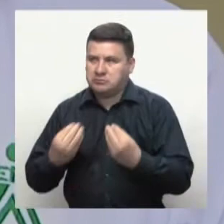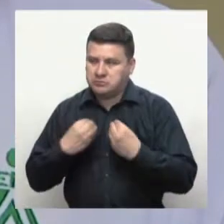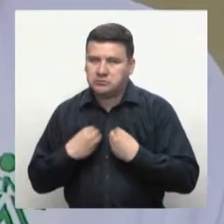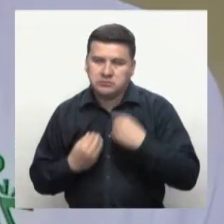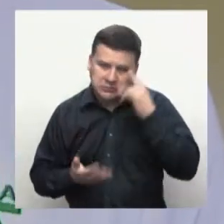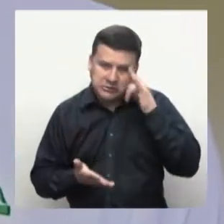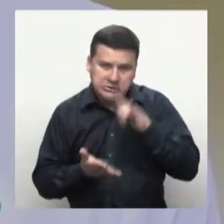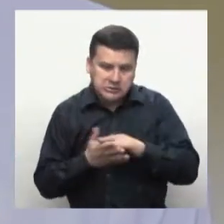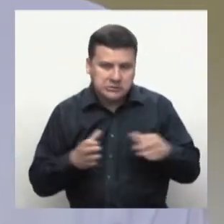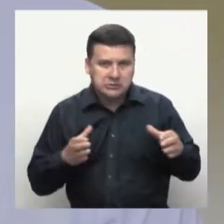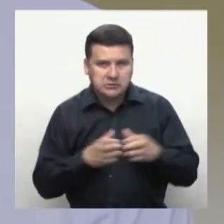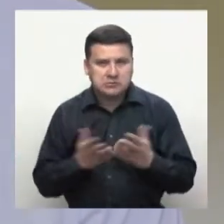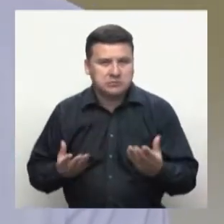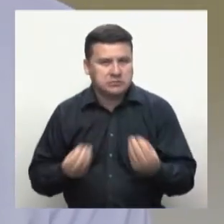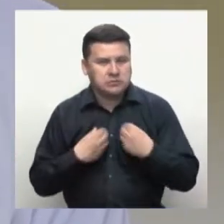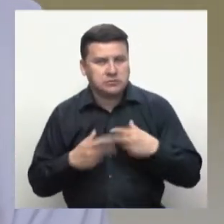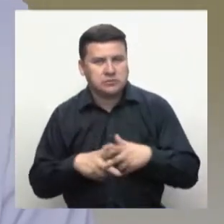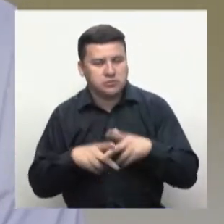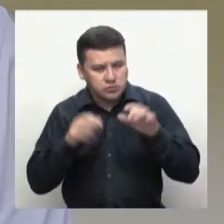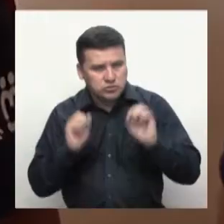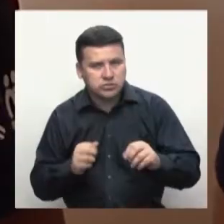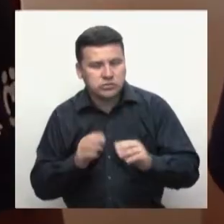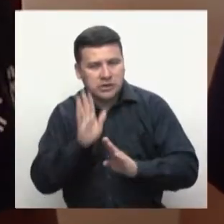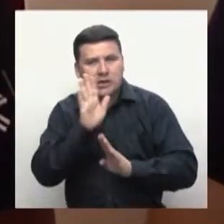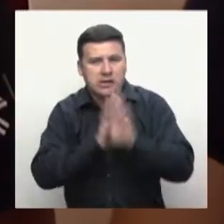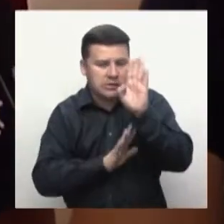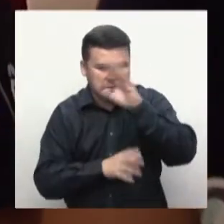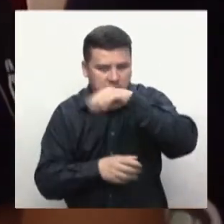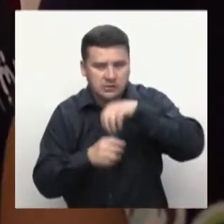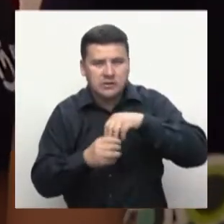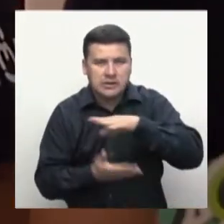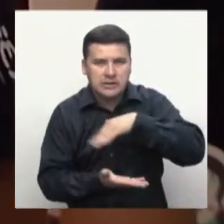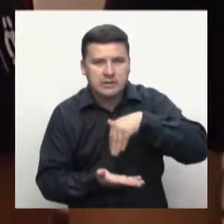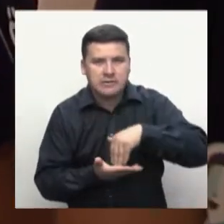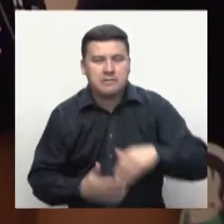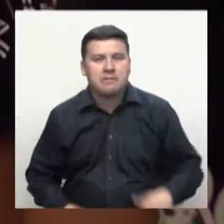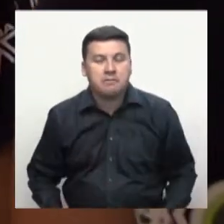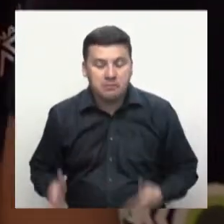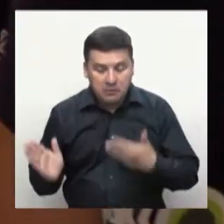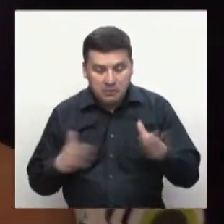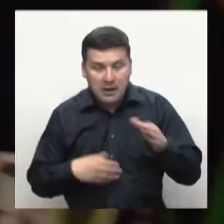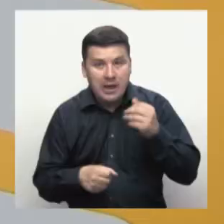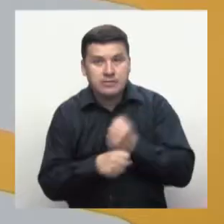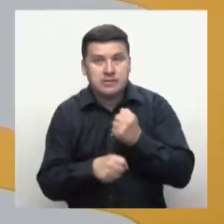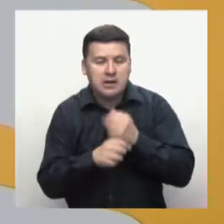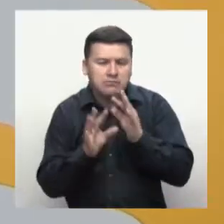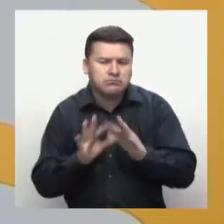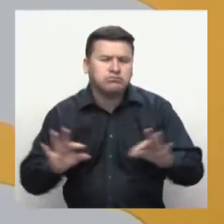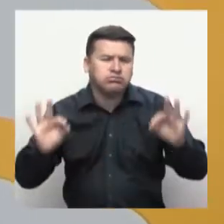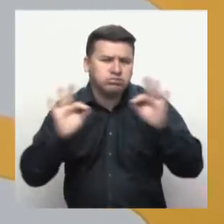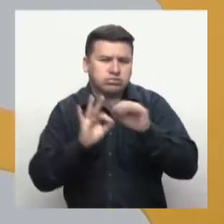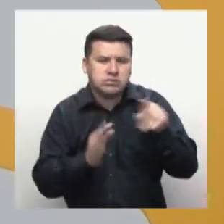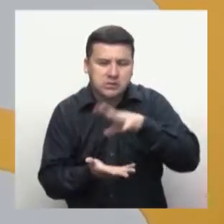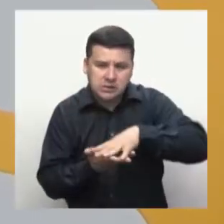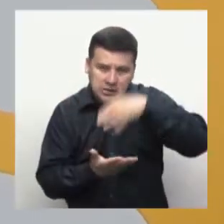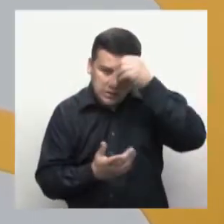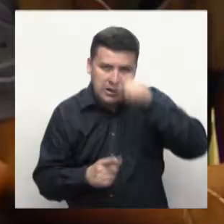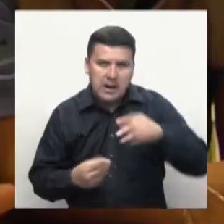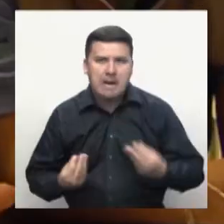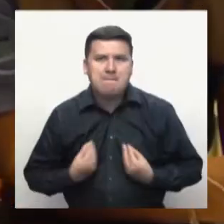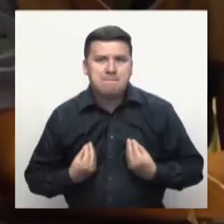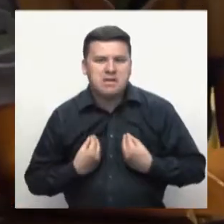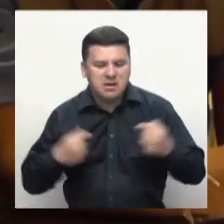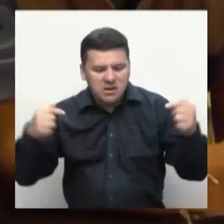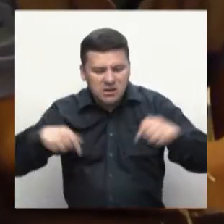dado muchas herramientas para poder desarrollarlas en mi centro. El plan de trabajo es parte fundamental de lo que los aprendices vinieron a hacer aquí para